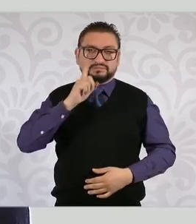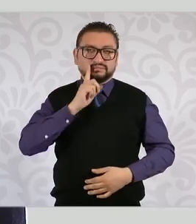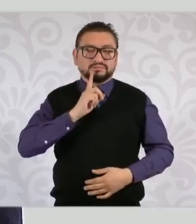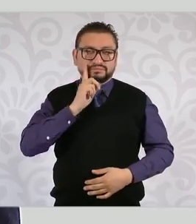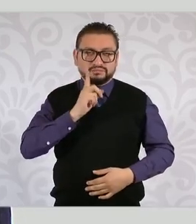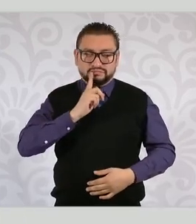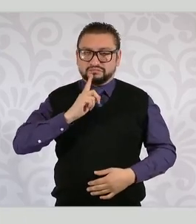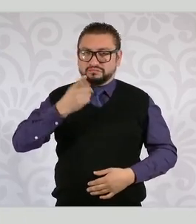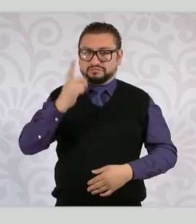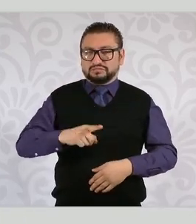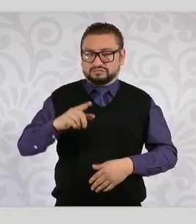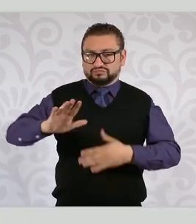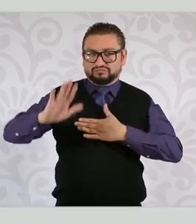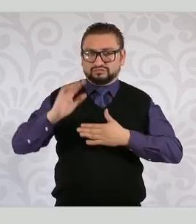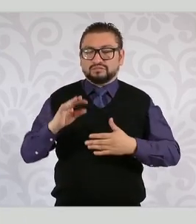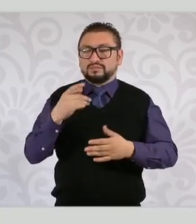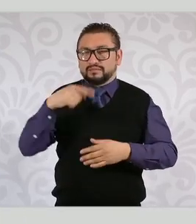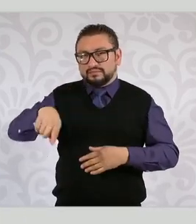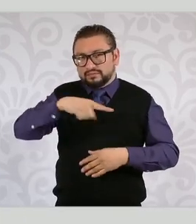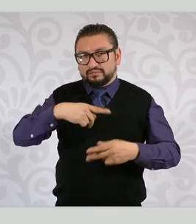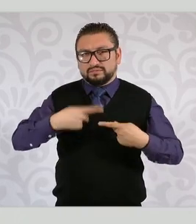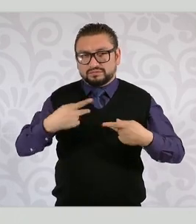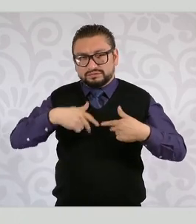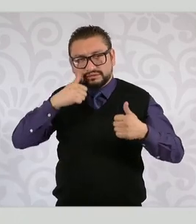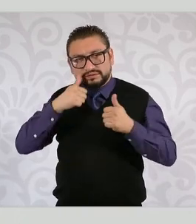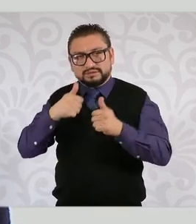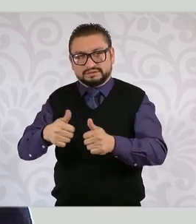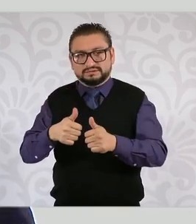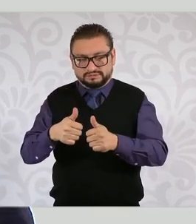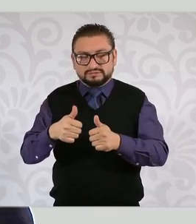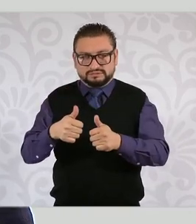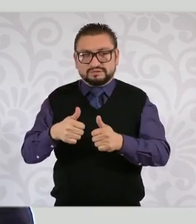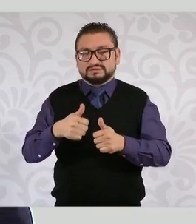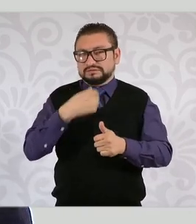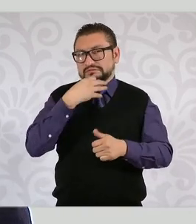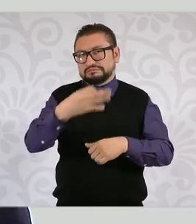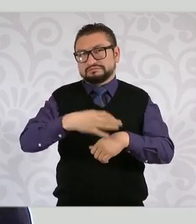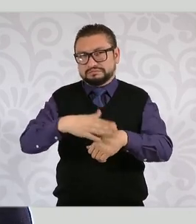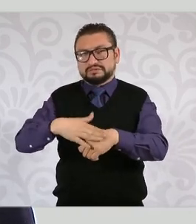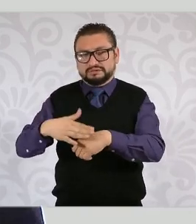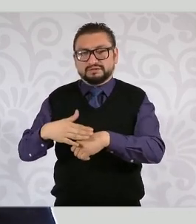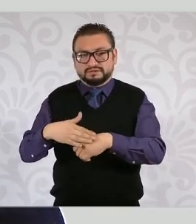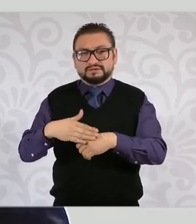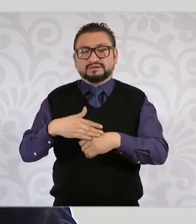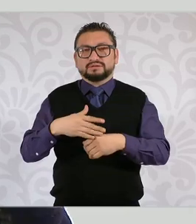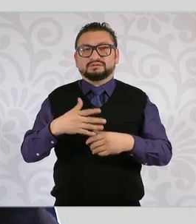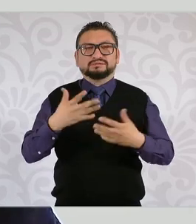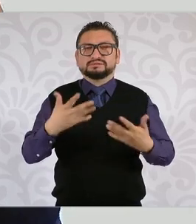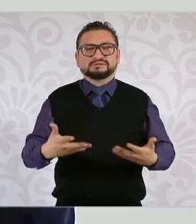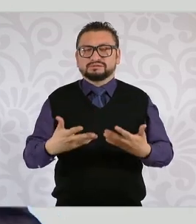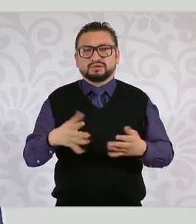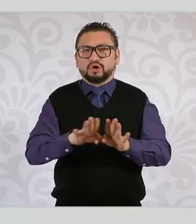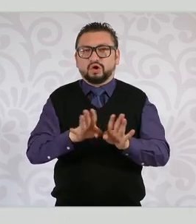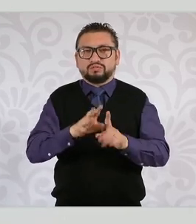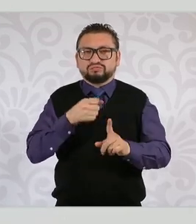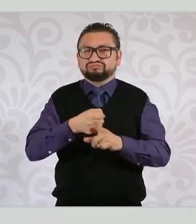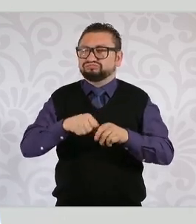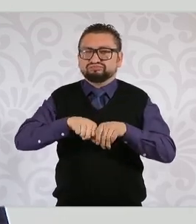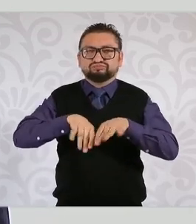para la atención de esta población y decirles en ese sentido que para dimensionar el impacto de